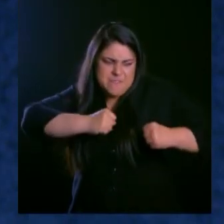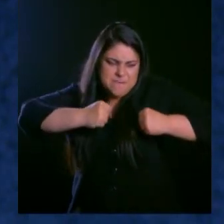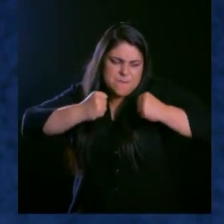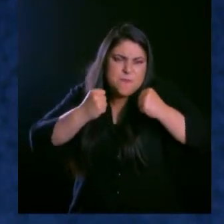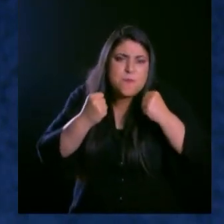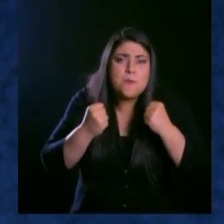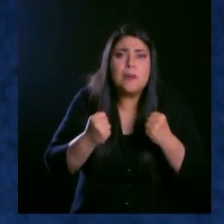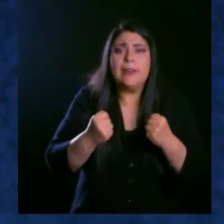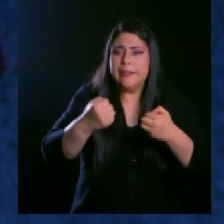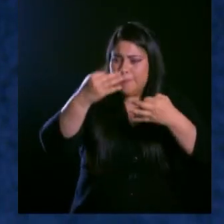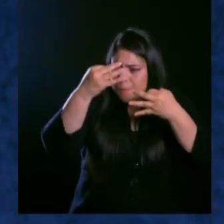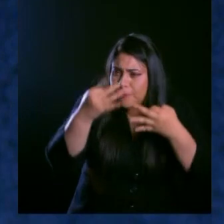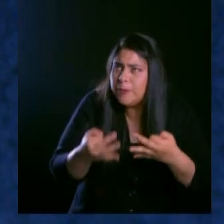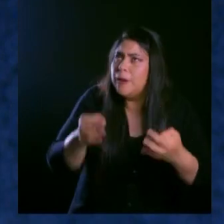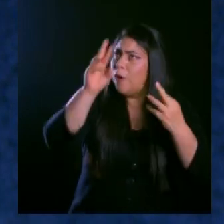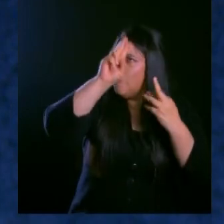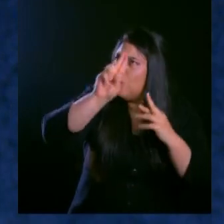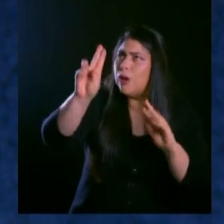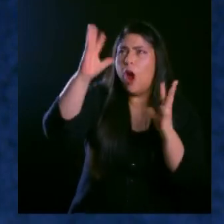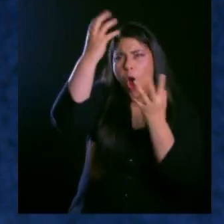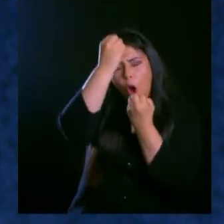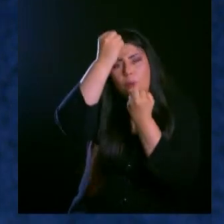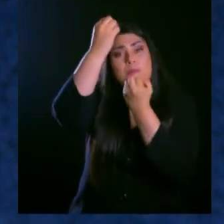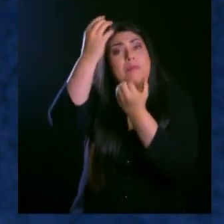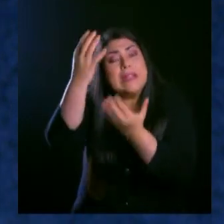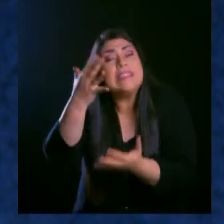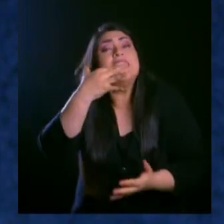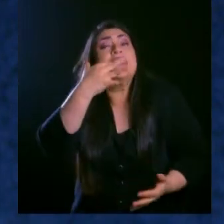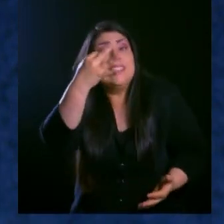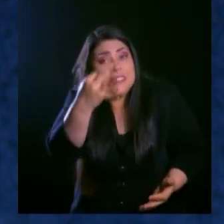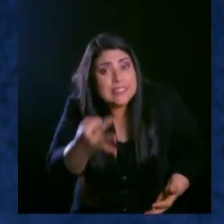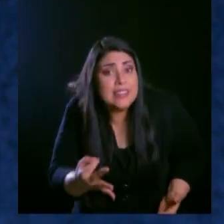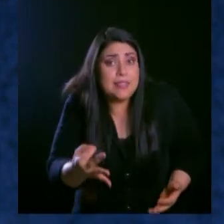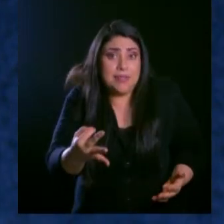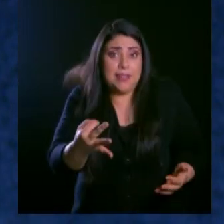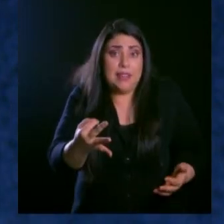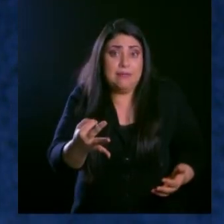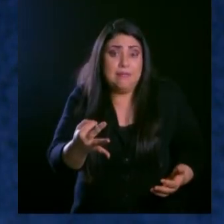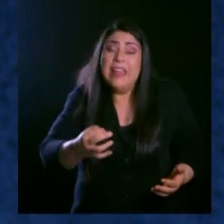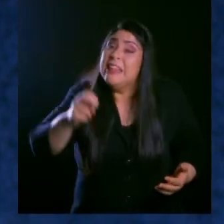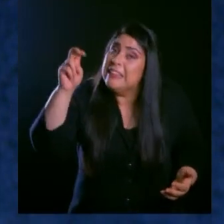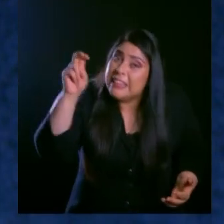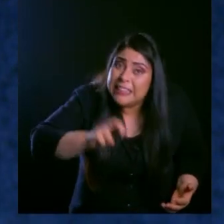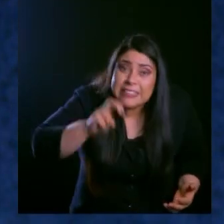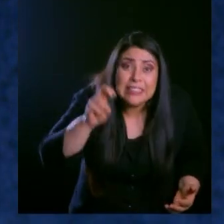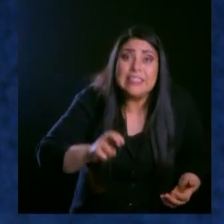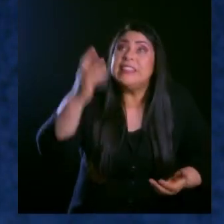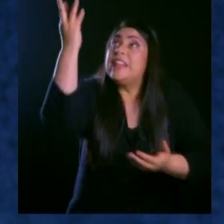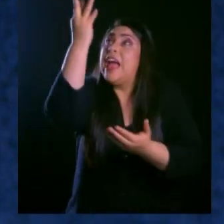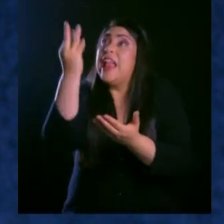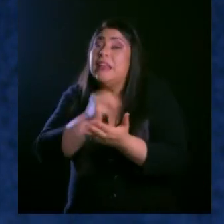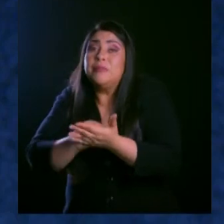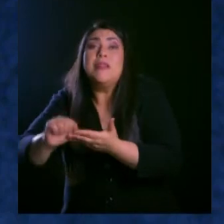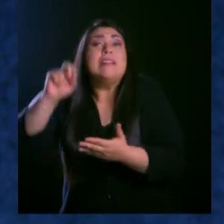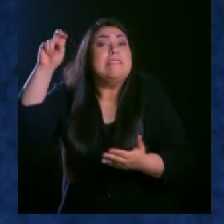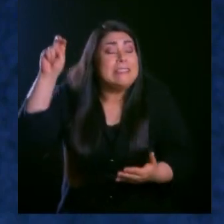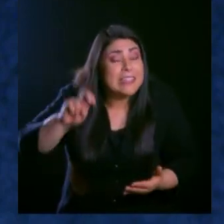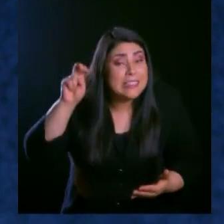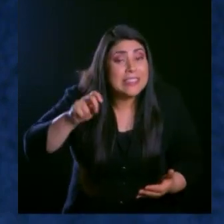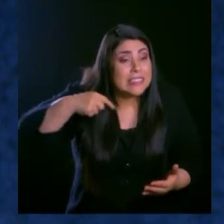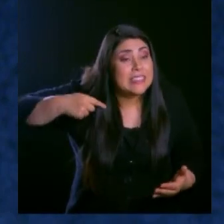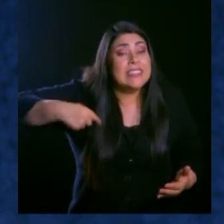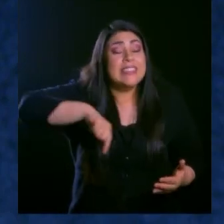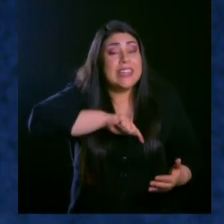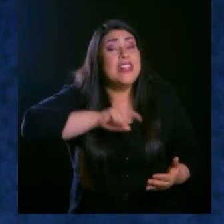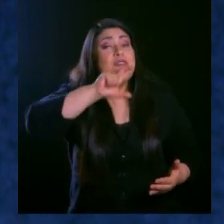que estamos viviendo es lindo, maravilloso, pero el Espíritu Santo necesita nuestro carácter, necesita de